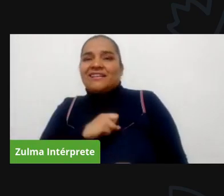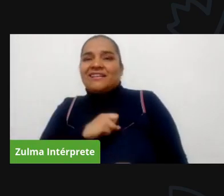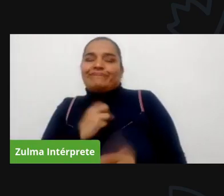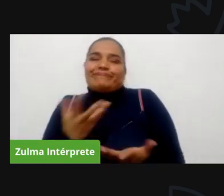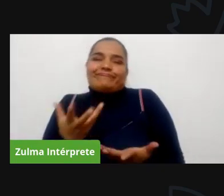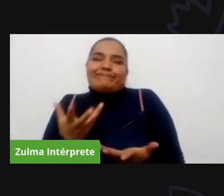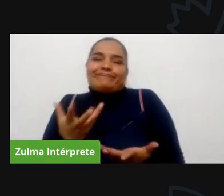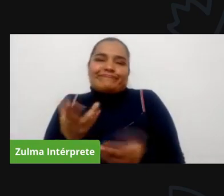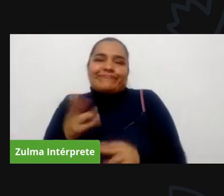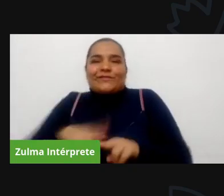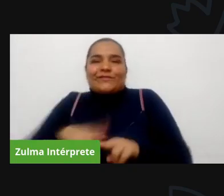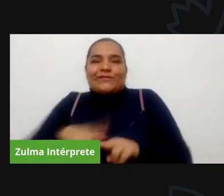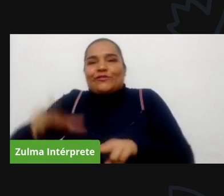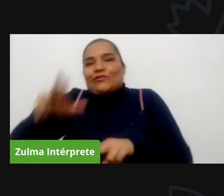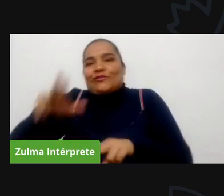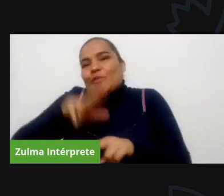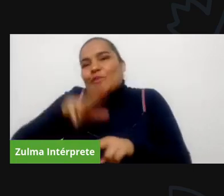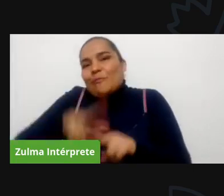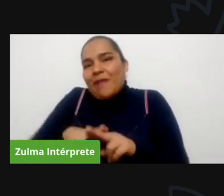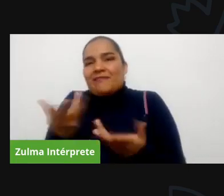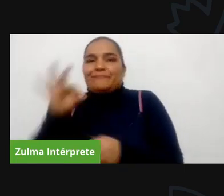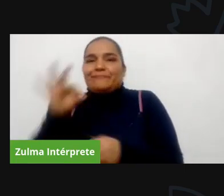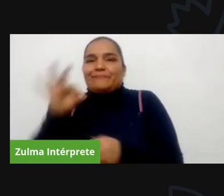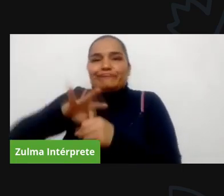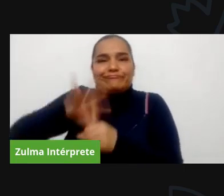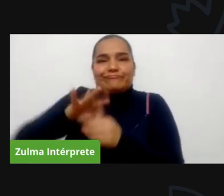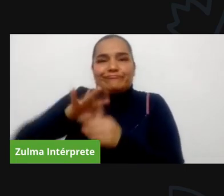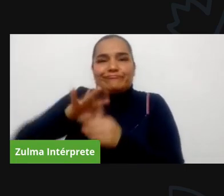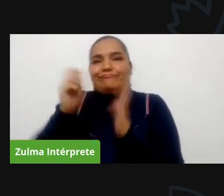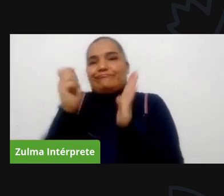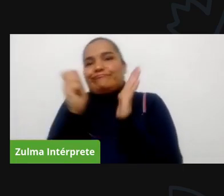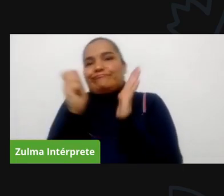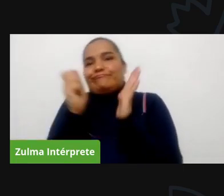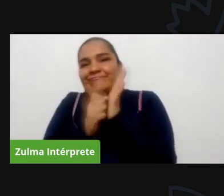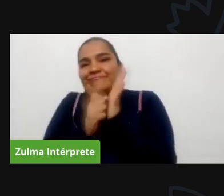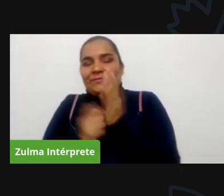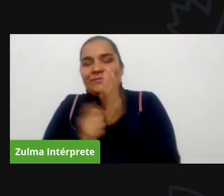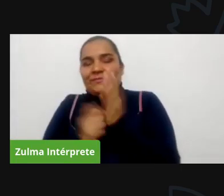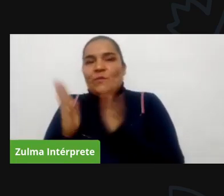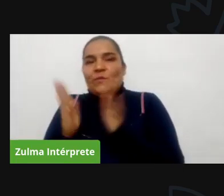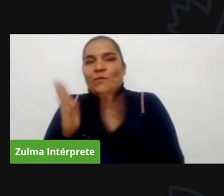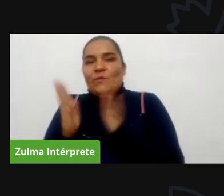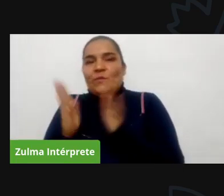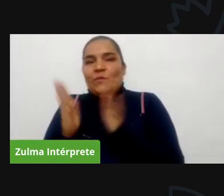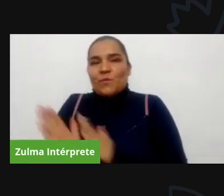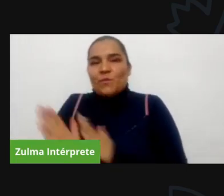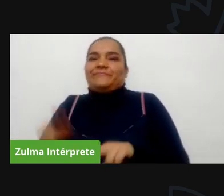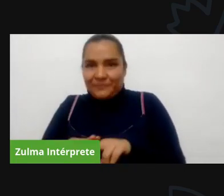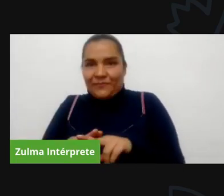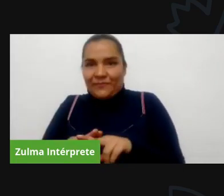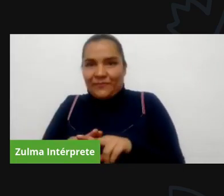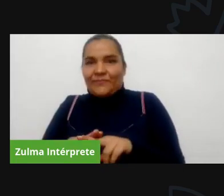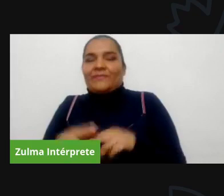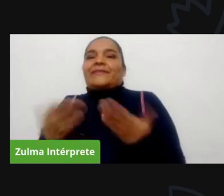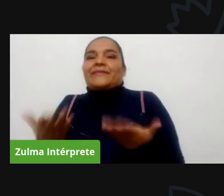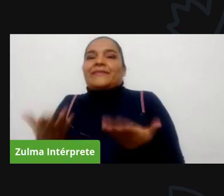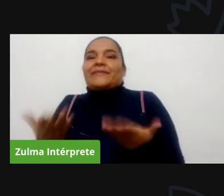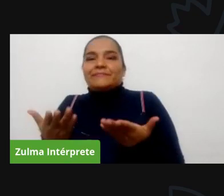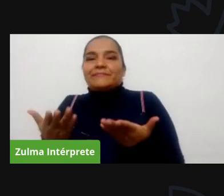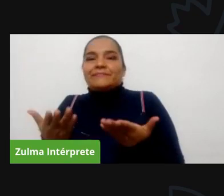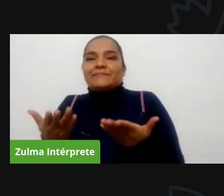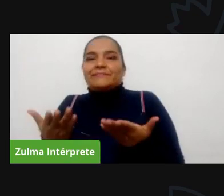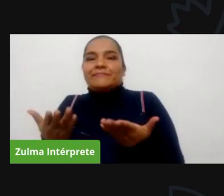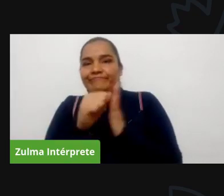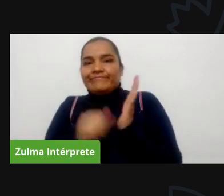logísticas normativas institucionales reglas claras para resultados inciertos que es el principio básico de